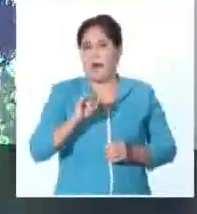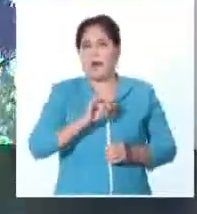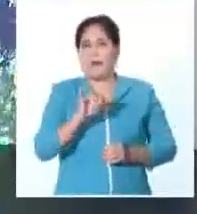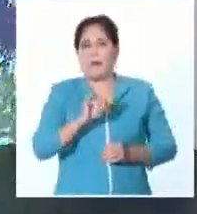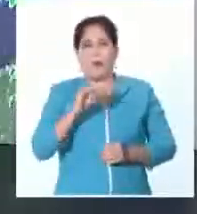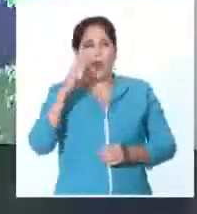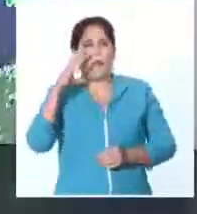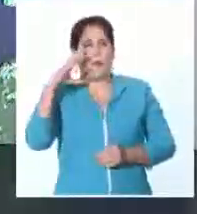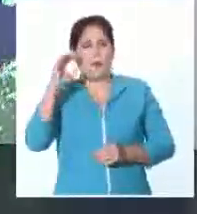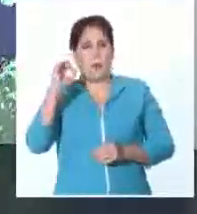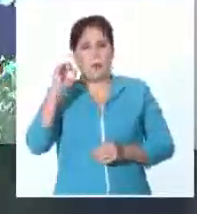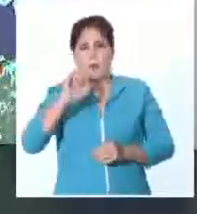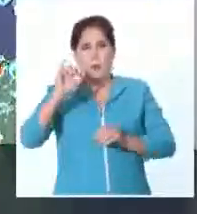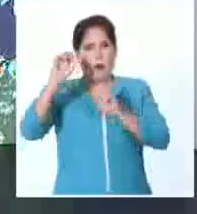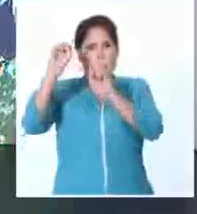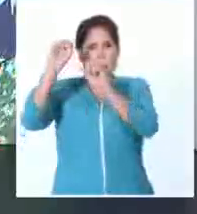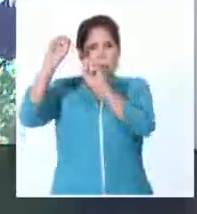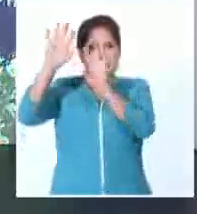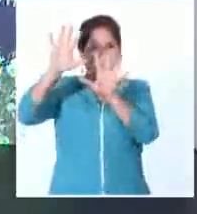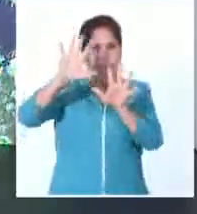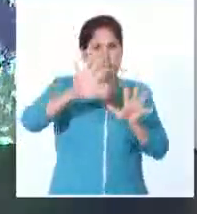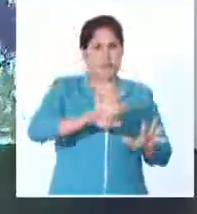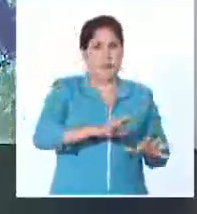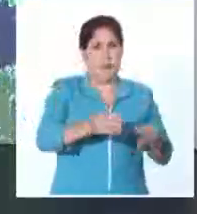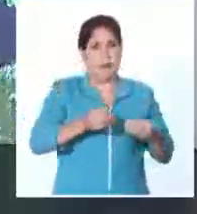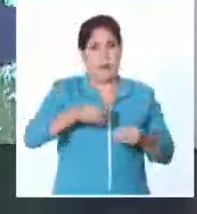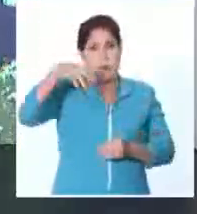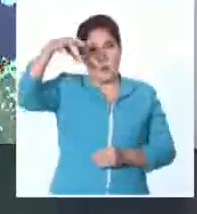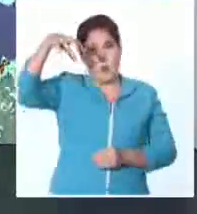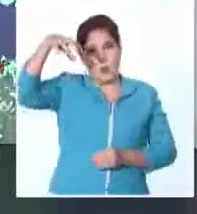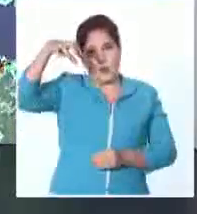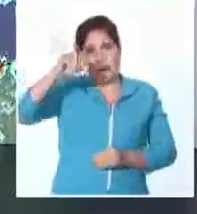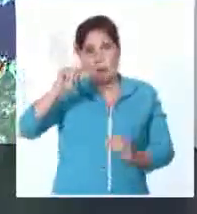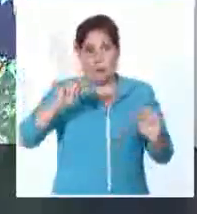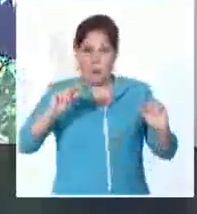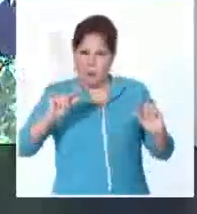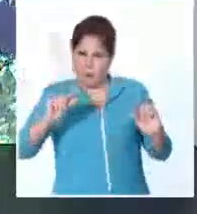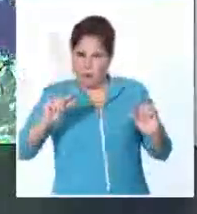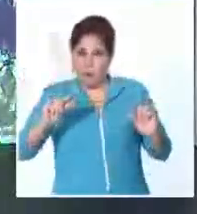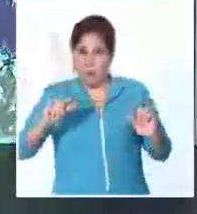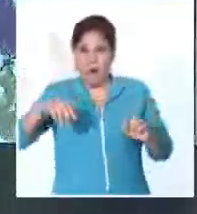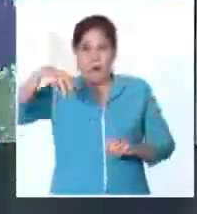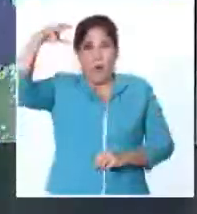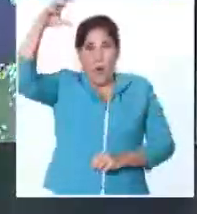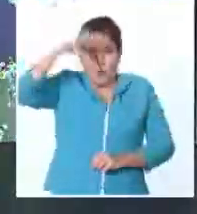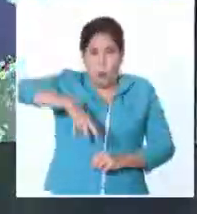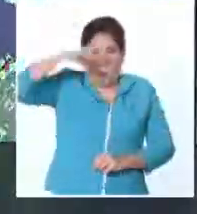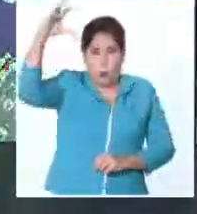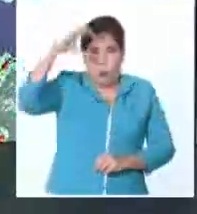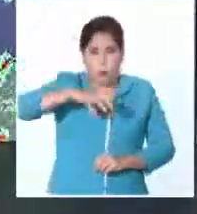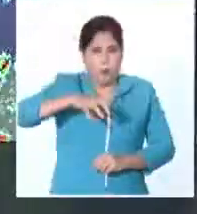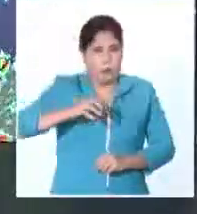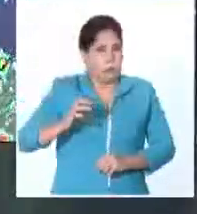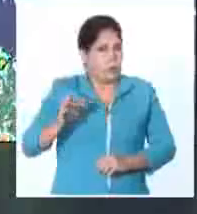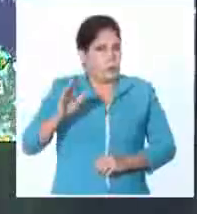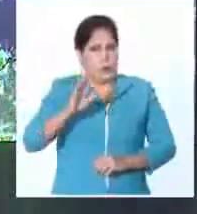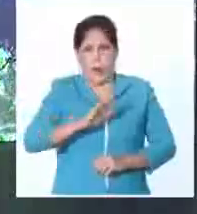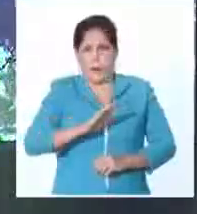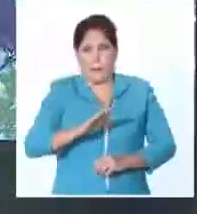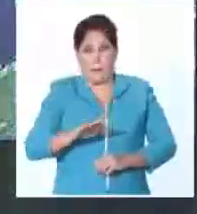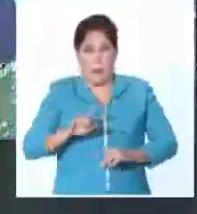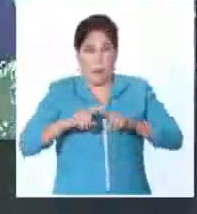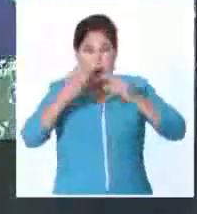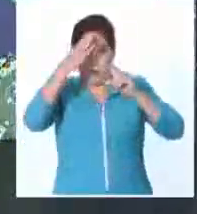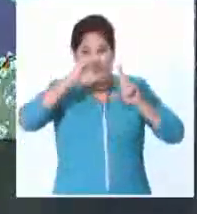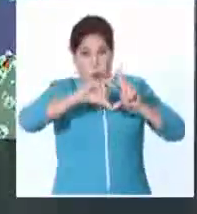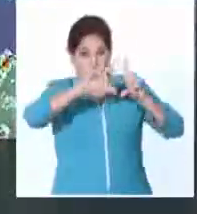superior que incentiva los procesos de precipitación, pero se encuentra muy por debajo de nuestro país, que solo ha tenido